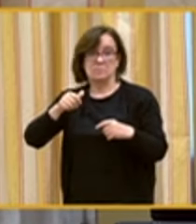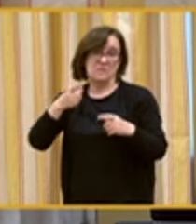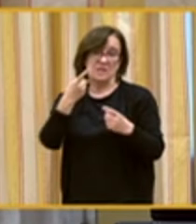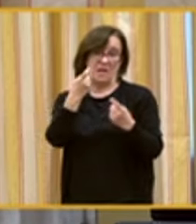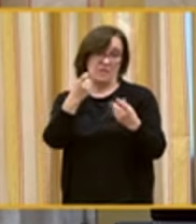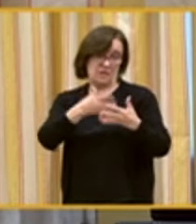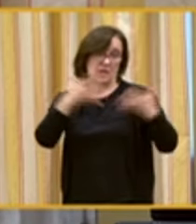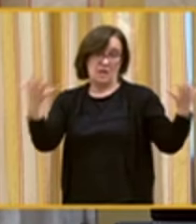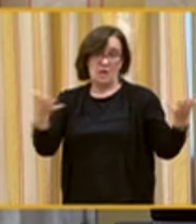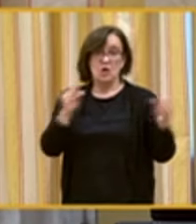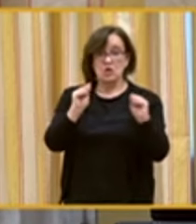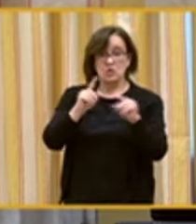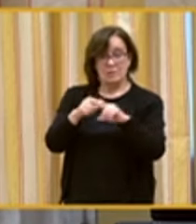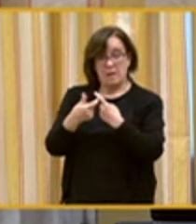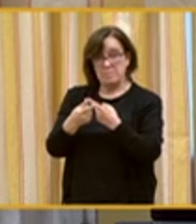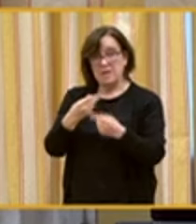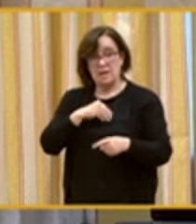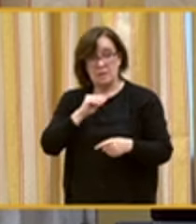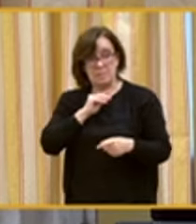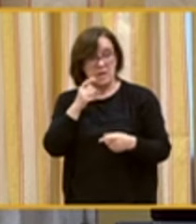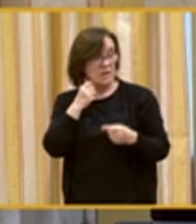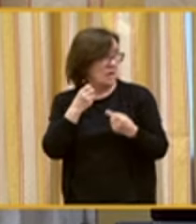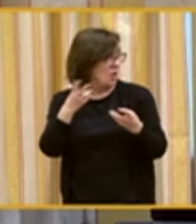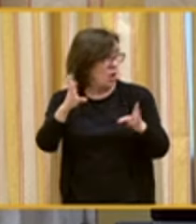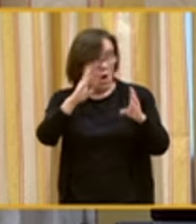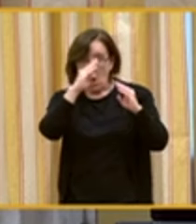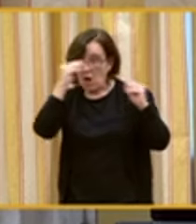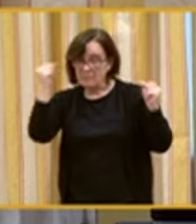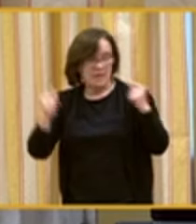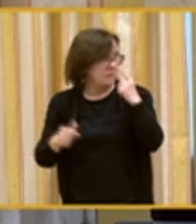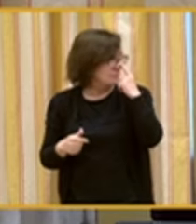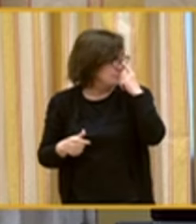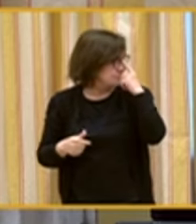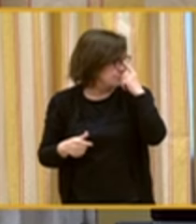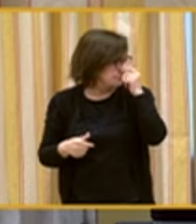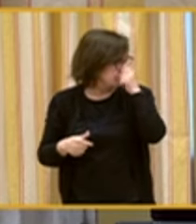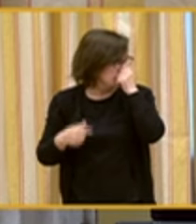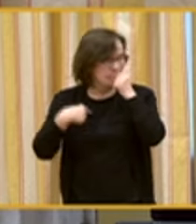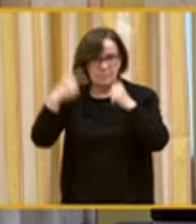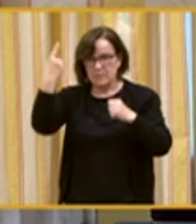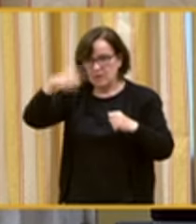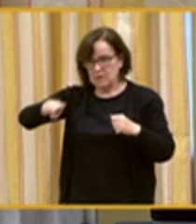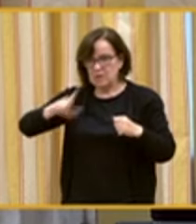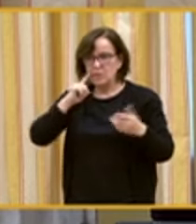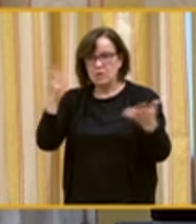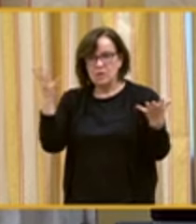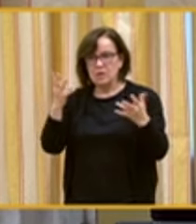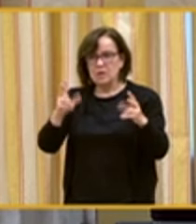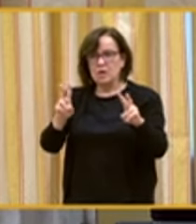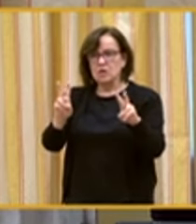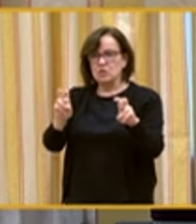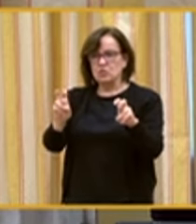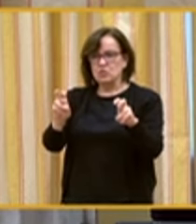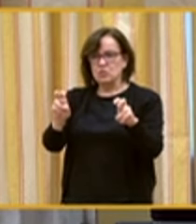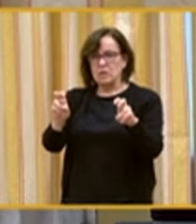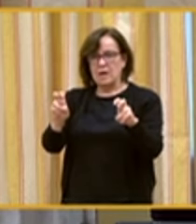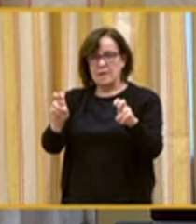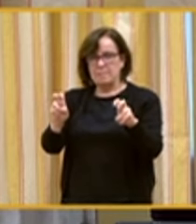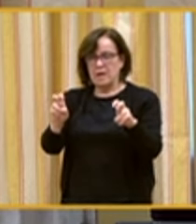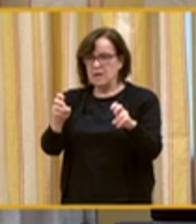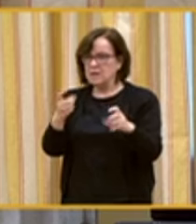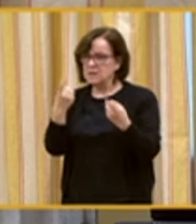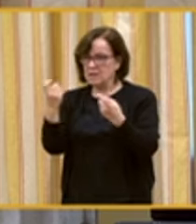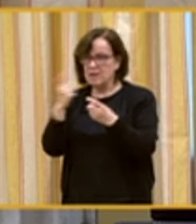de apoyo y sus familias en España, tantas veces olvidadas. Somos conscientes de la emergencia de nuevas necesidades y